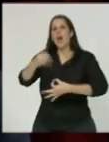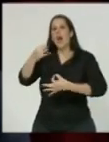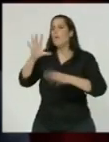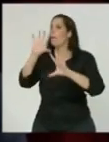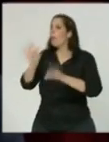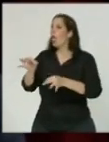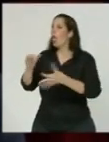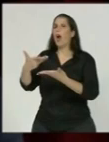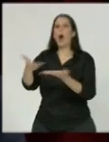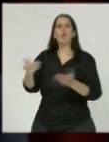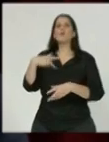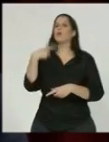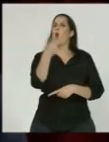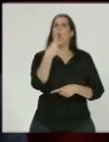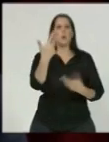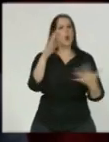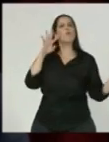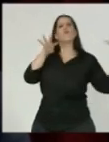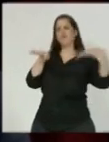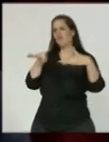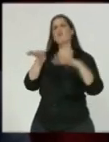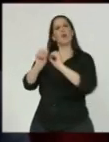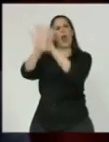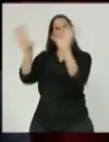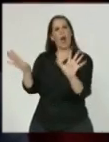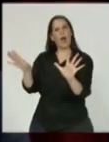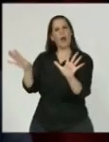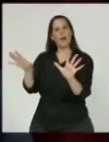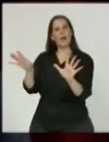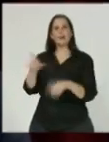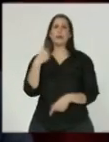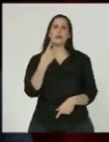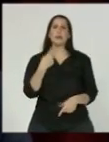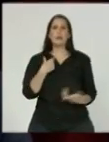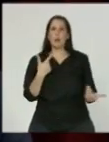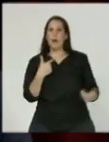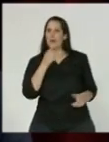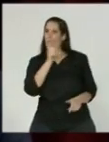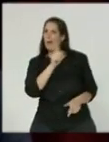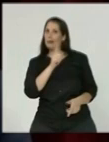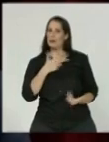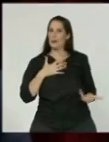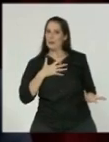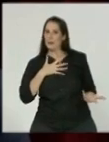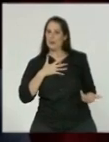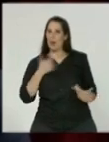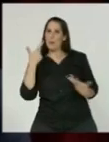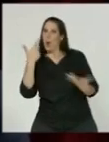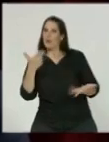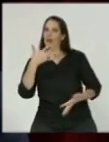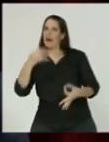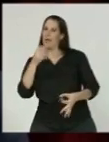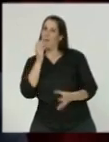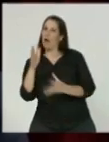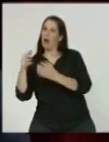público, a disposición de todos. No le tengamos miedo a la verdad. A lo que hay que temer